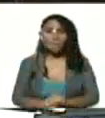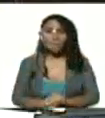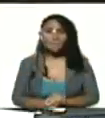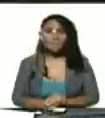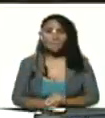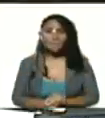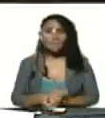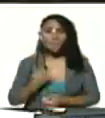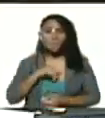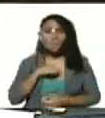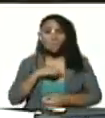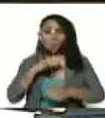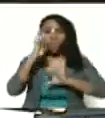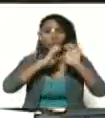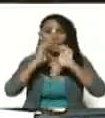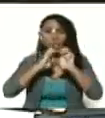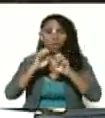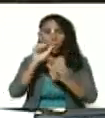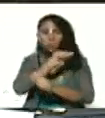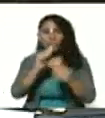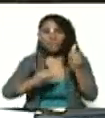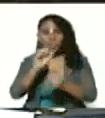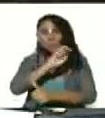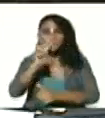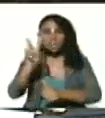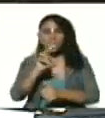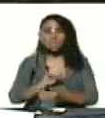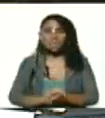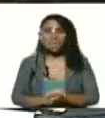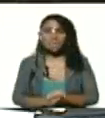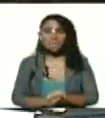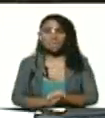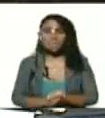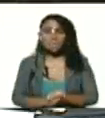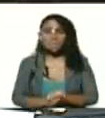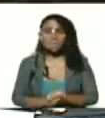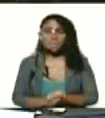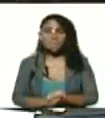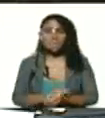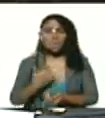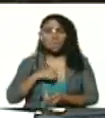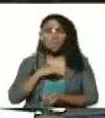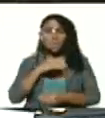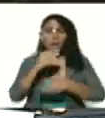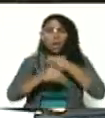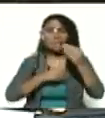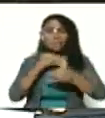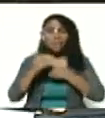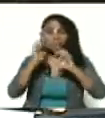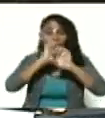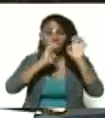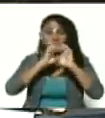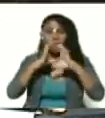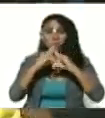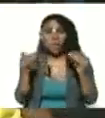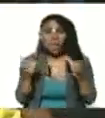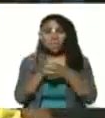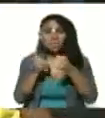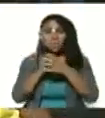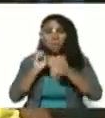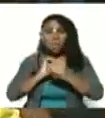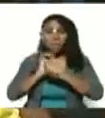hemos estado evaluando con la vicepresidenta ejecutiva hemos estado evaluando con todo el equipo de la COVID